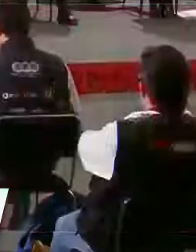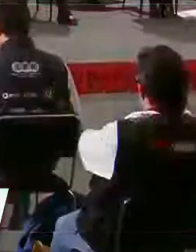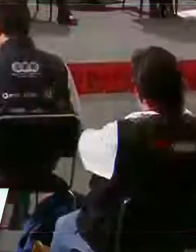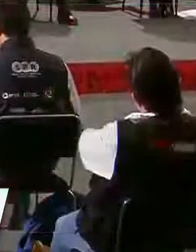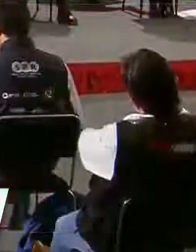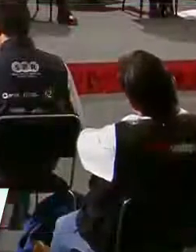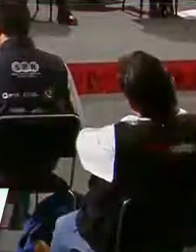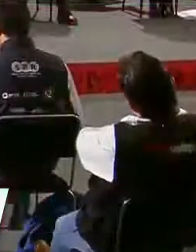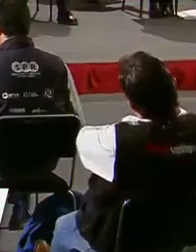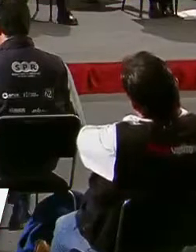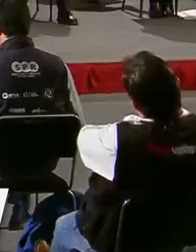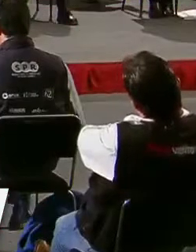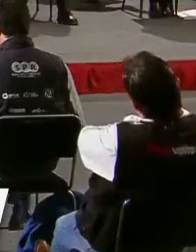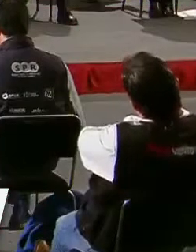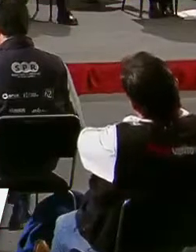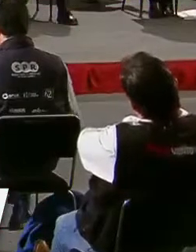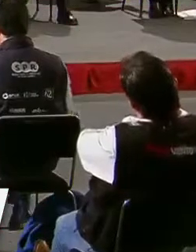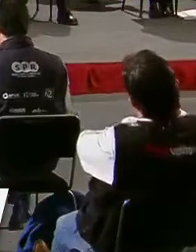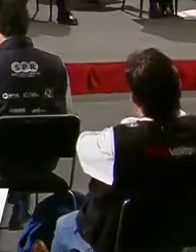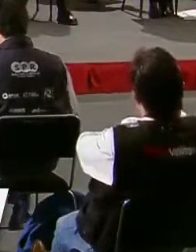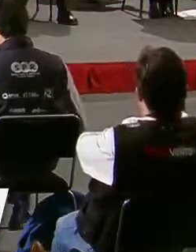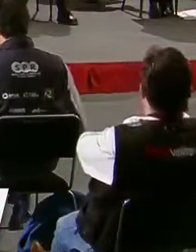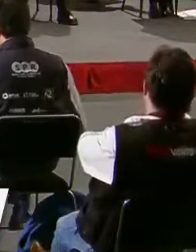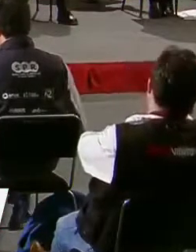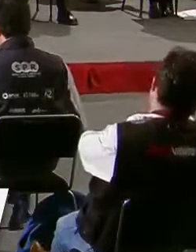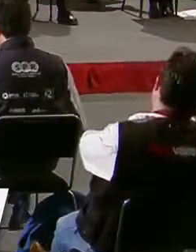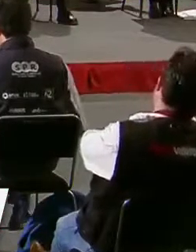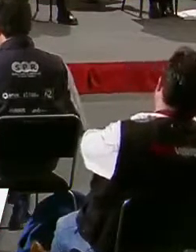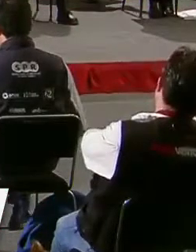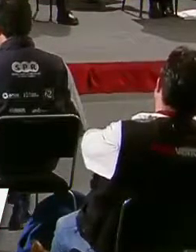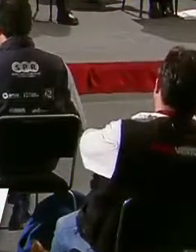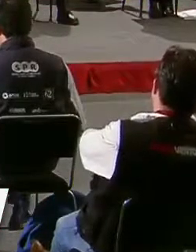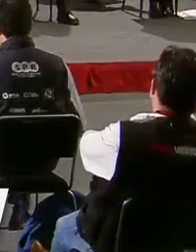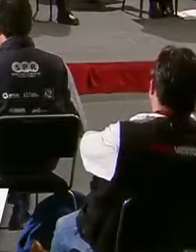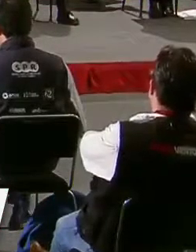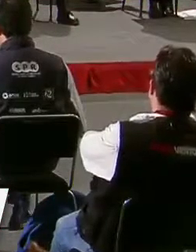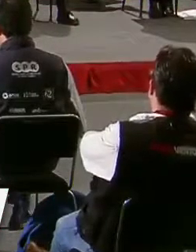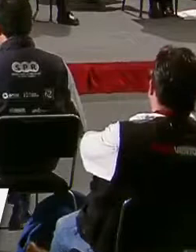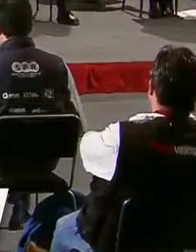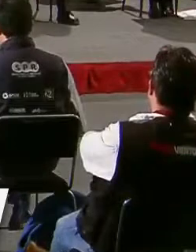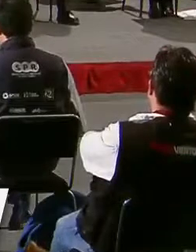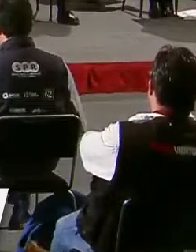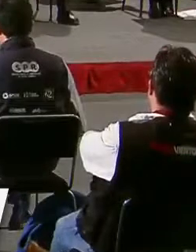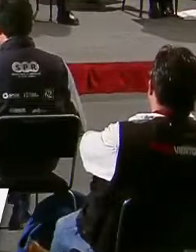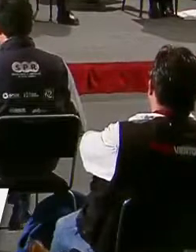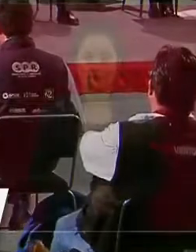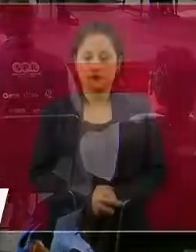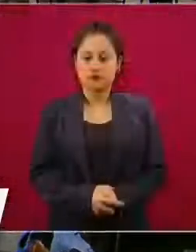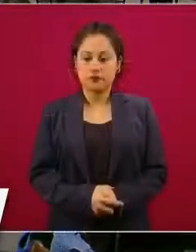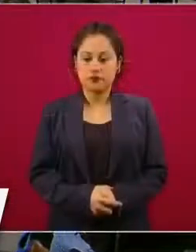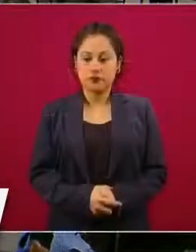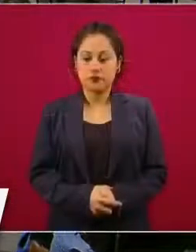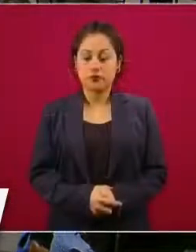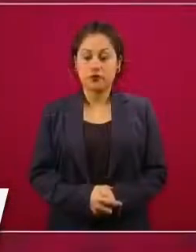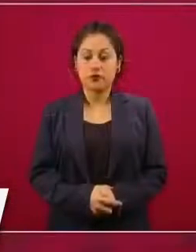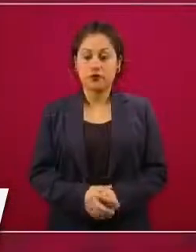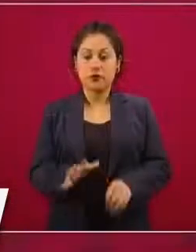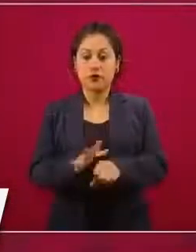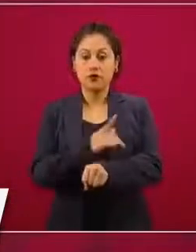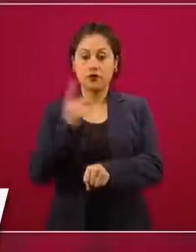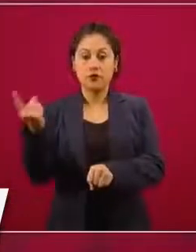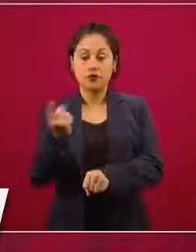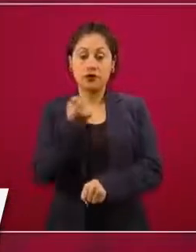se convierte en una nueva modalidad para nosotros, porque reactivar o el cuidar la salud